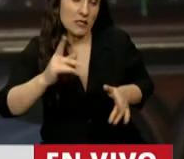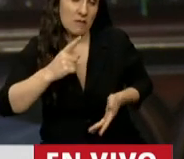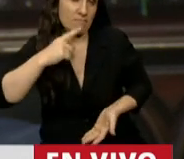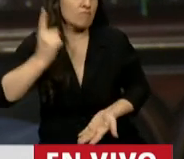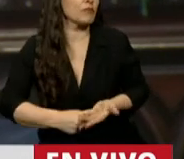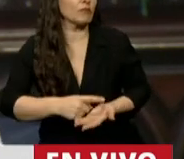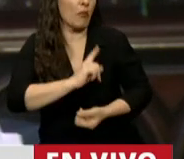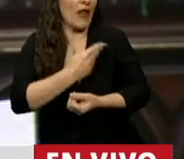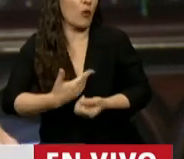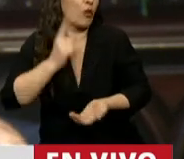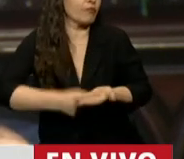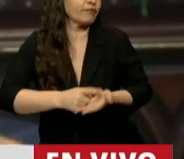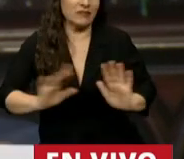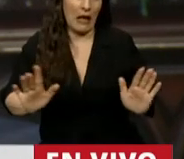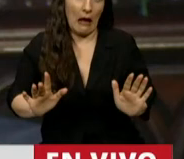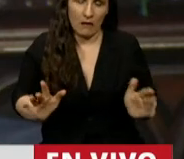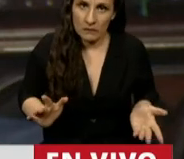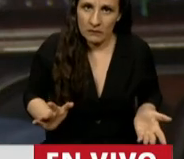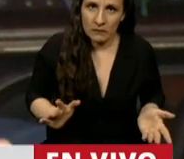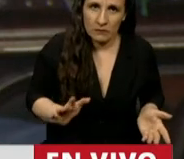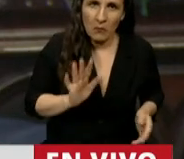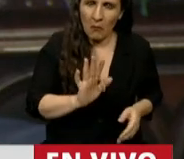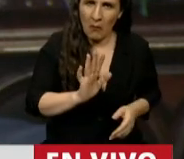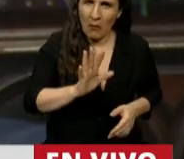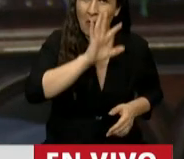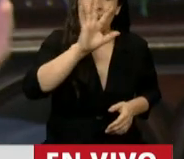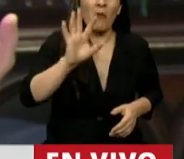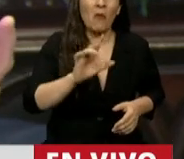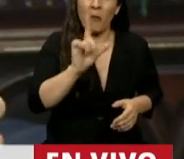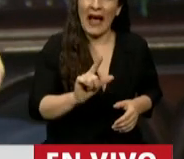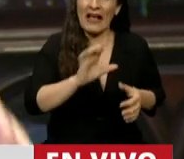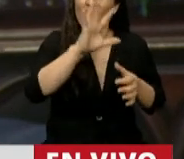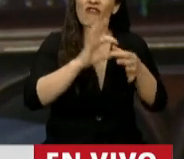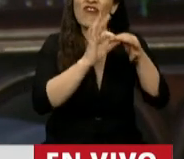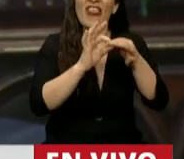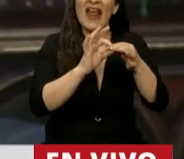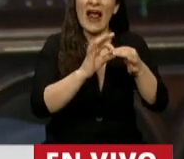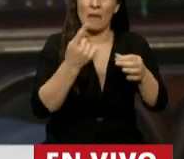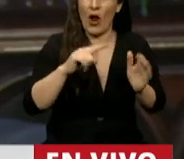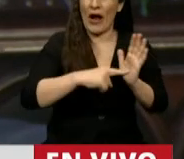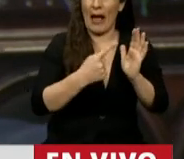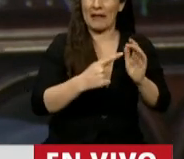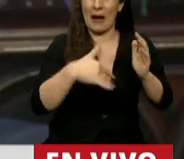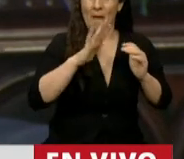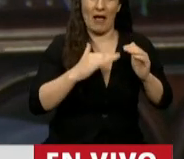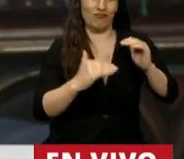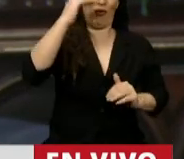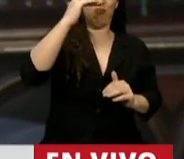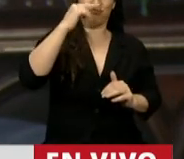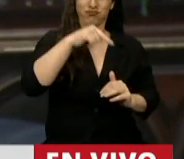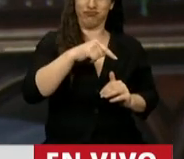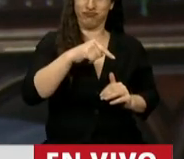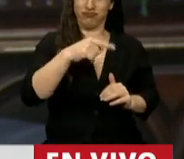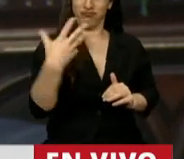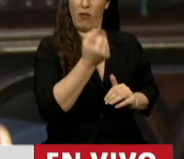se lo hizo, bueno, vamos a seguir en un país federal en donde los grandes privilegios van a estar en esta capital, en este AMBA, y se van a seguir